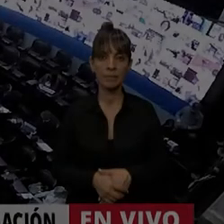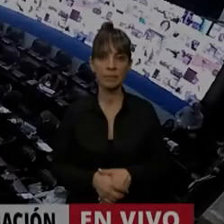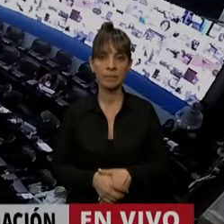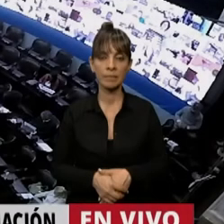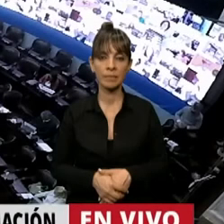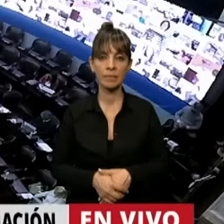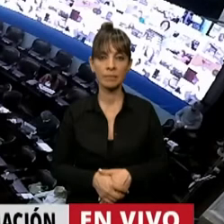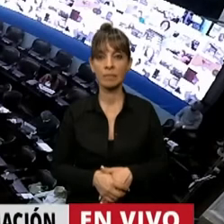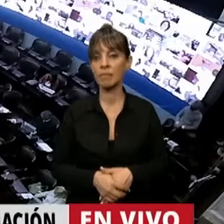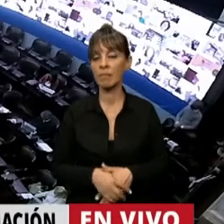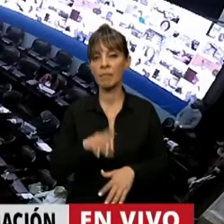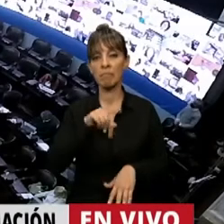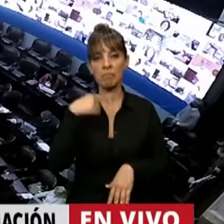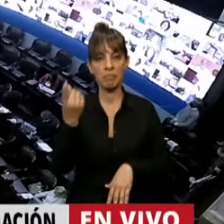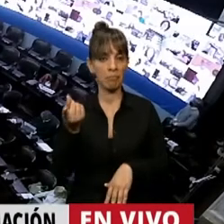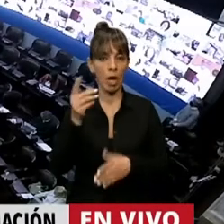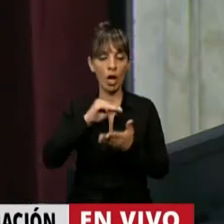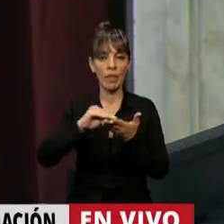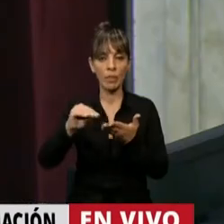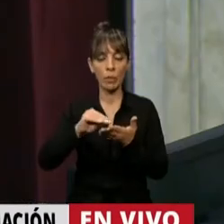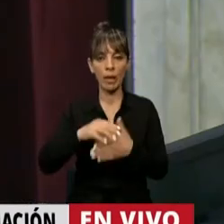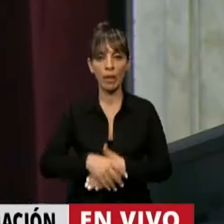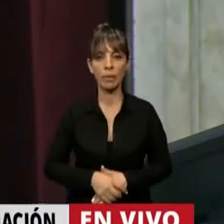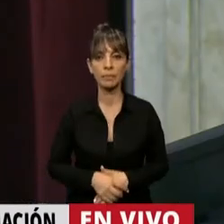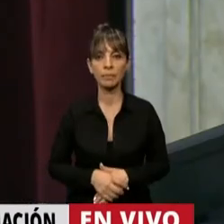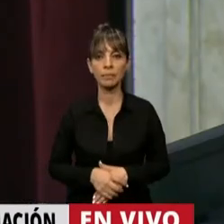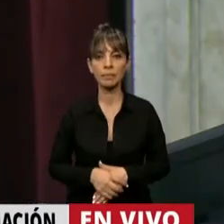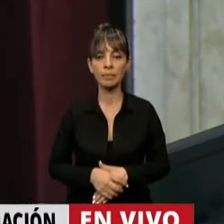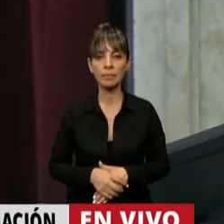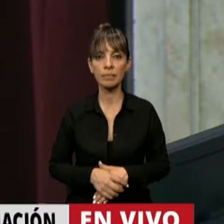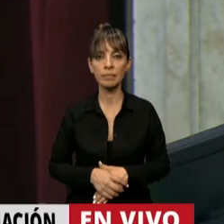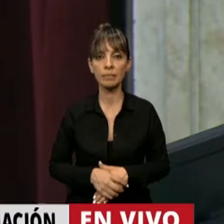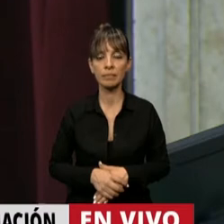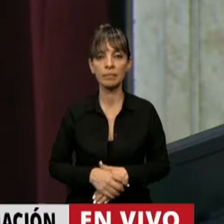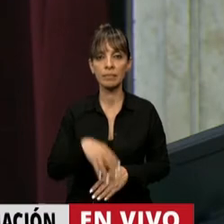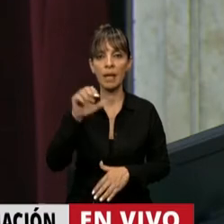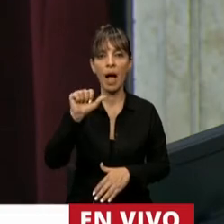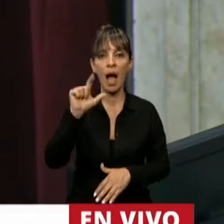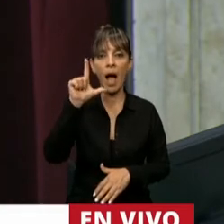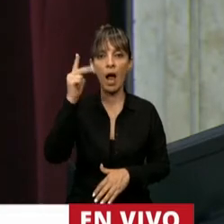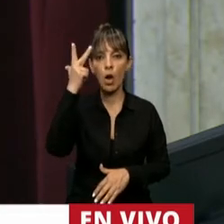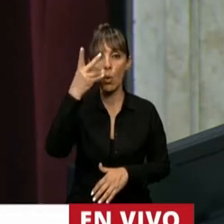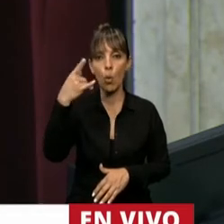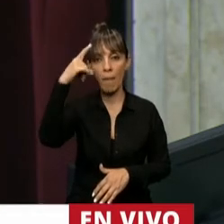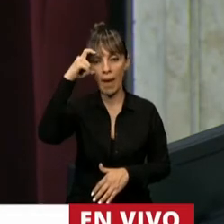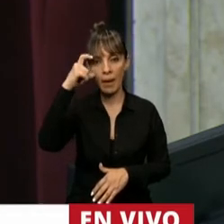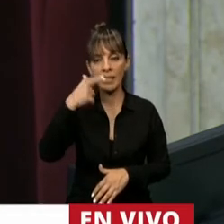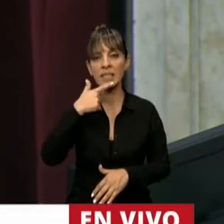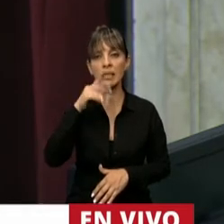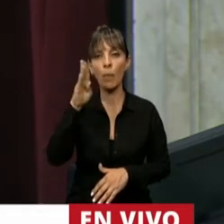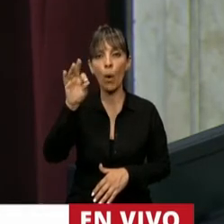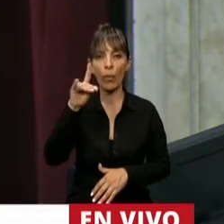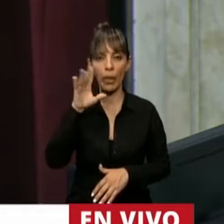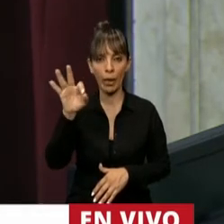En el uso de la palabra el diputado Karim Alume, Alume Esbodio.